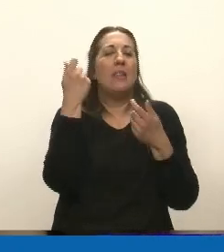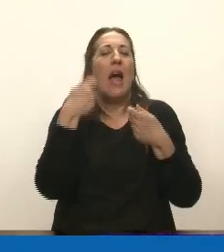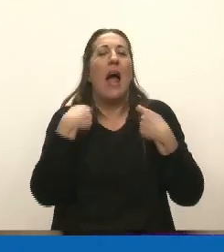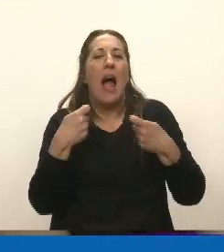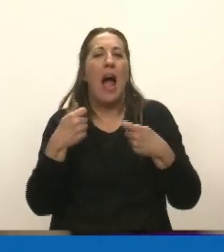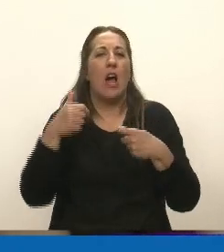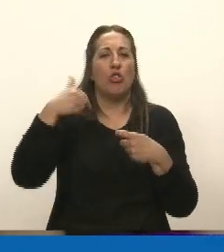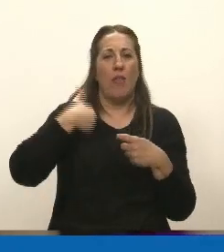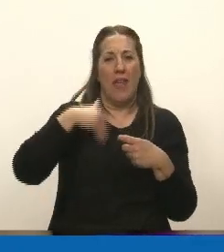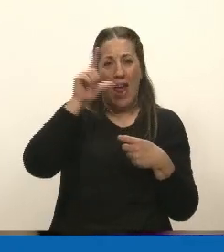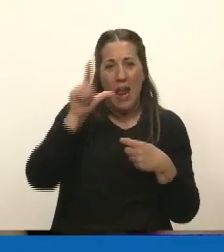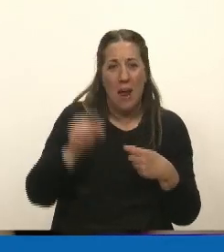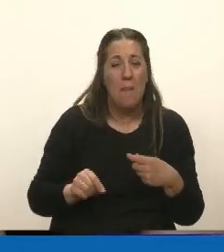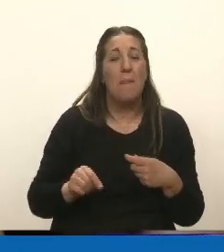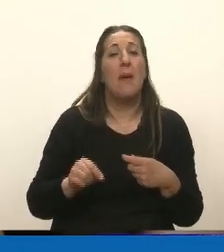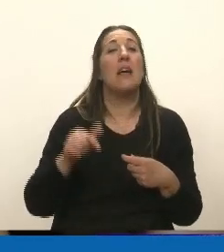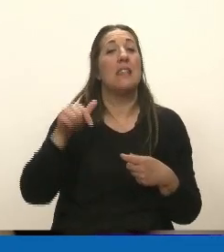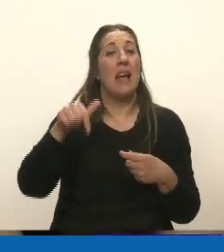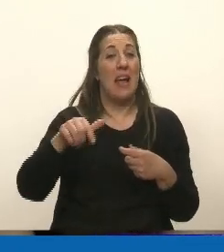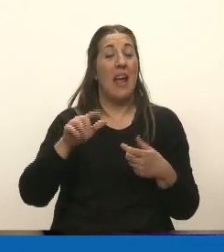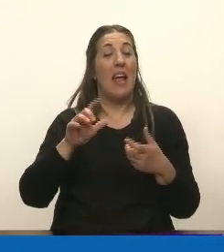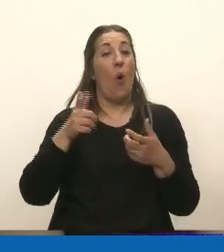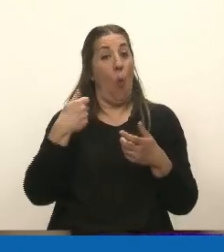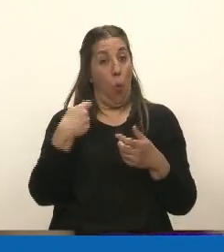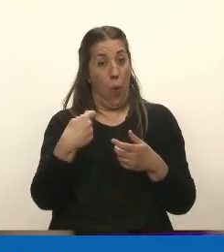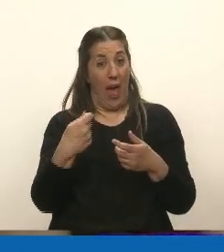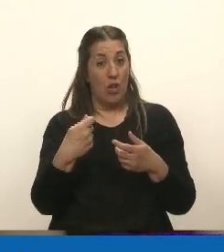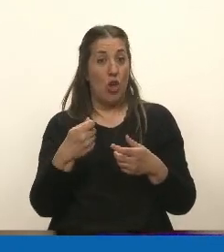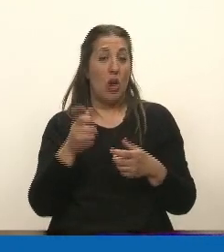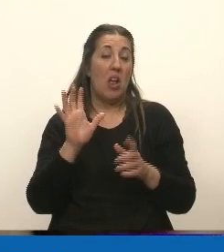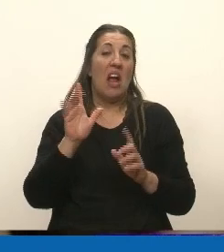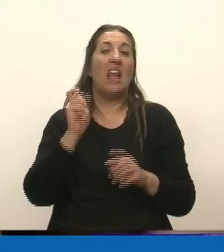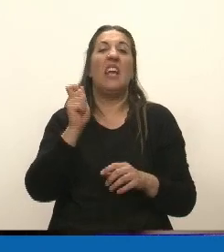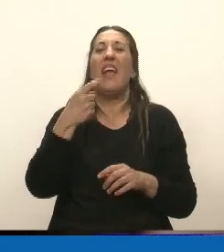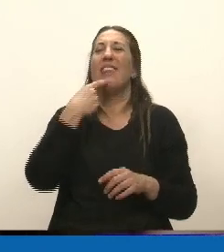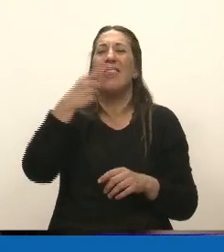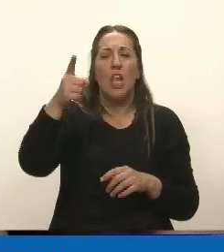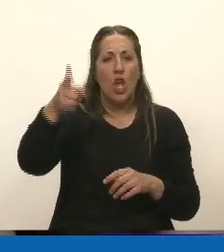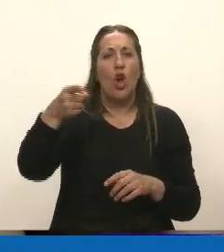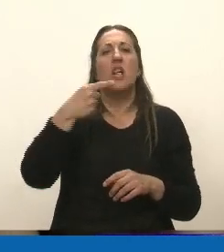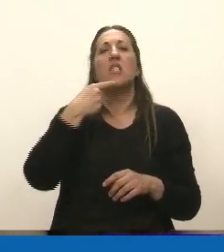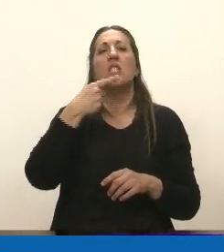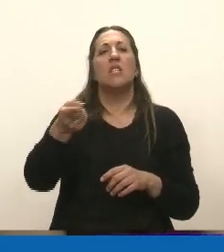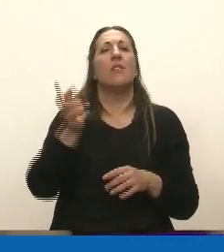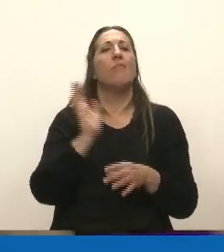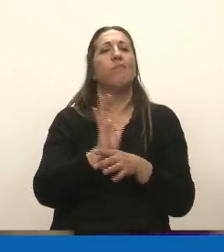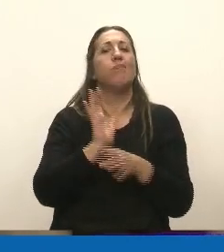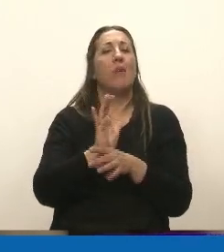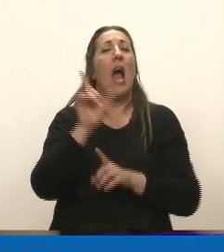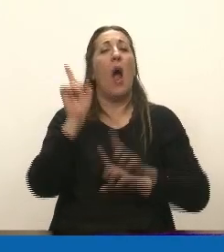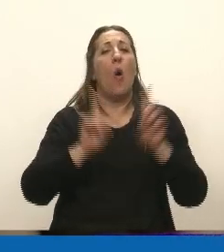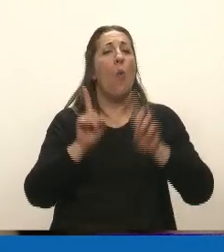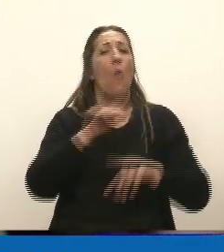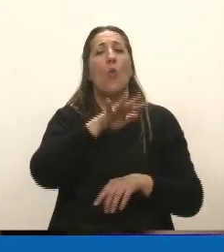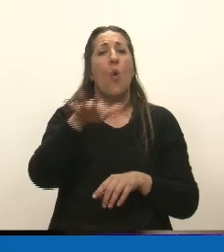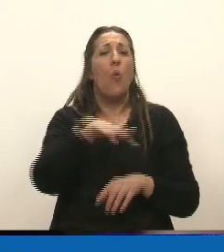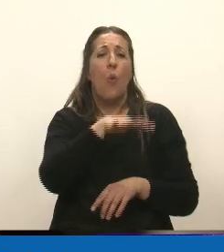El sistema jubilatorio, alguien lo dijo por ahí, hace agua en varios lugares.